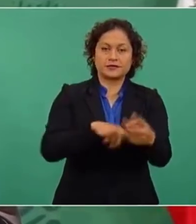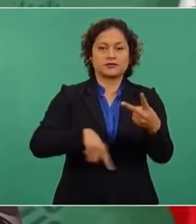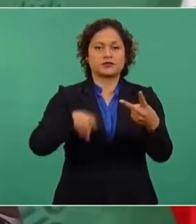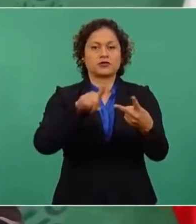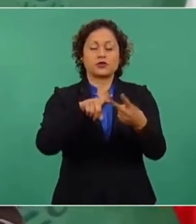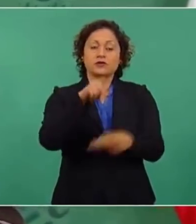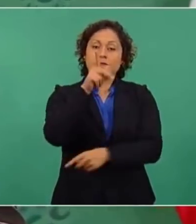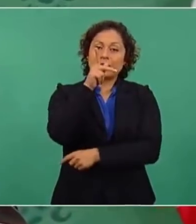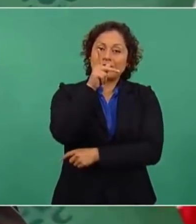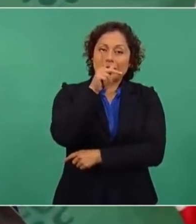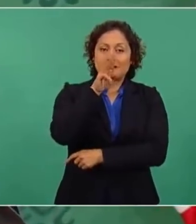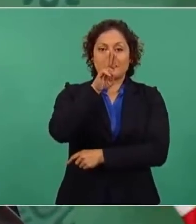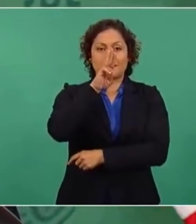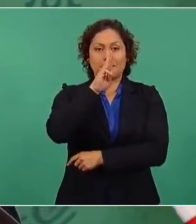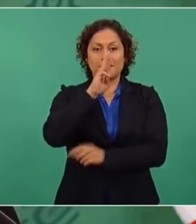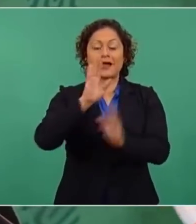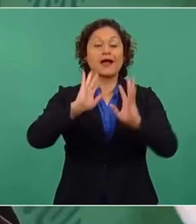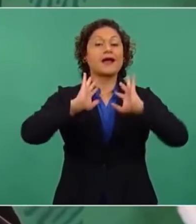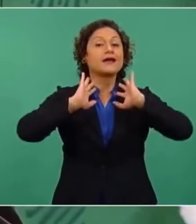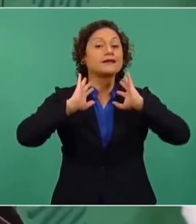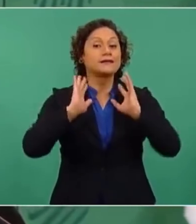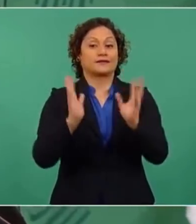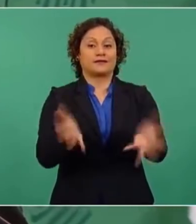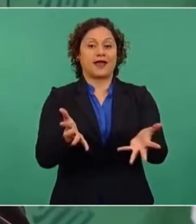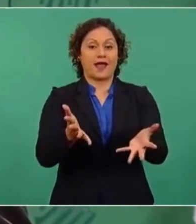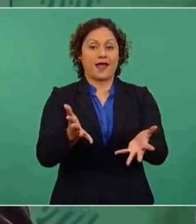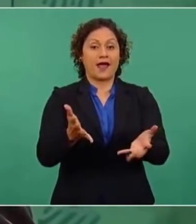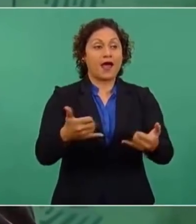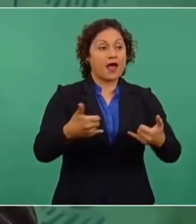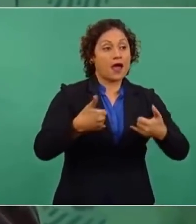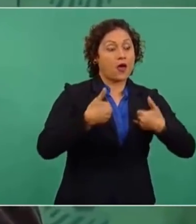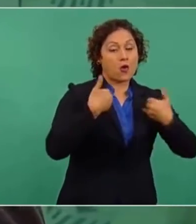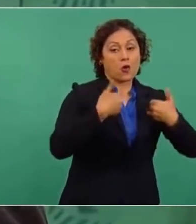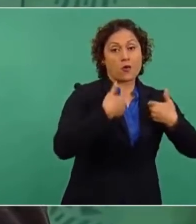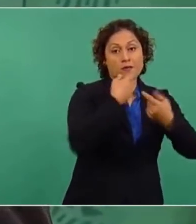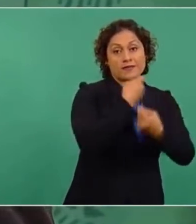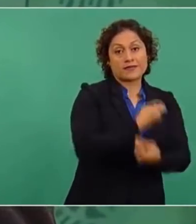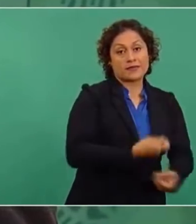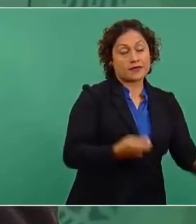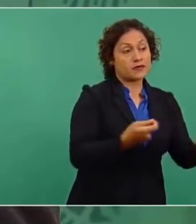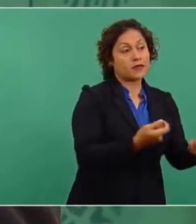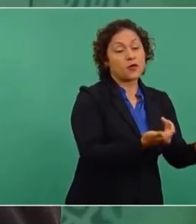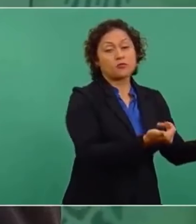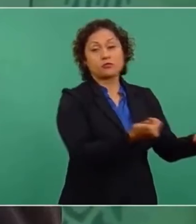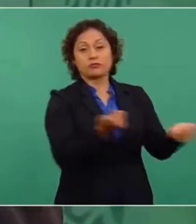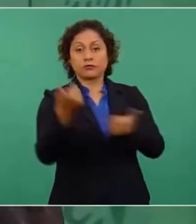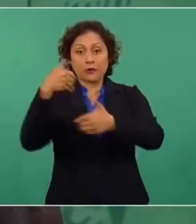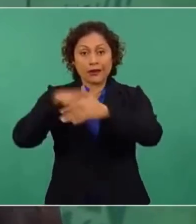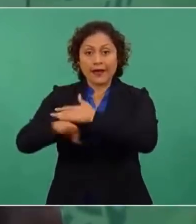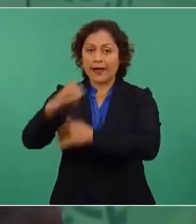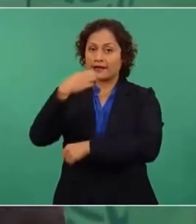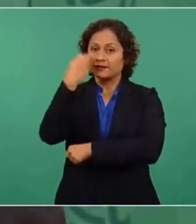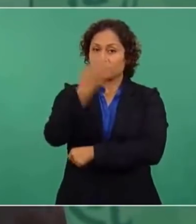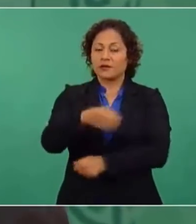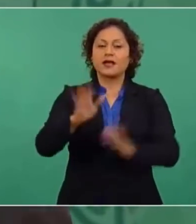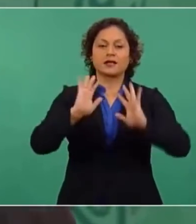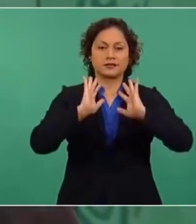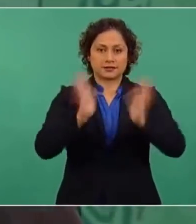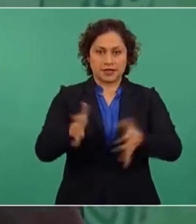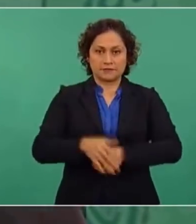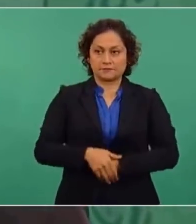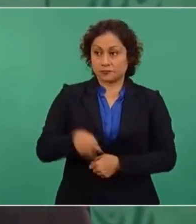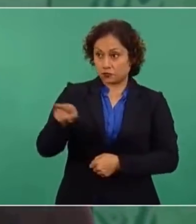adolescentes a las escuelas de nuevo. Pues vamos a atender tu